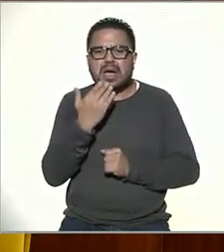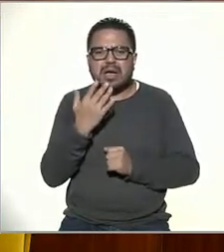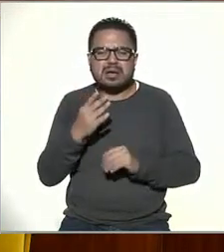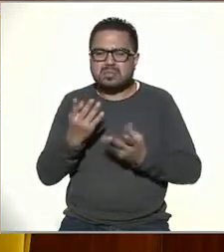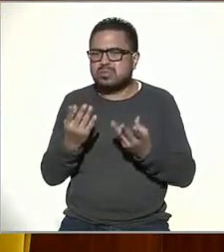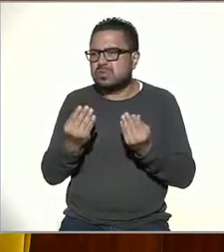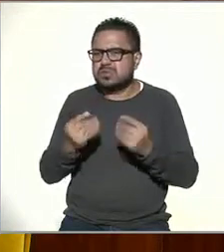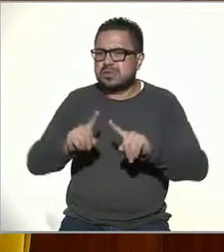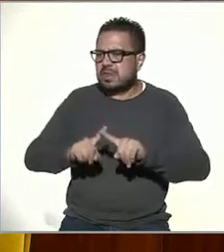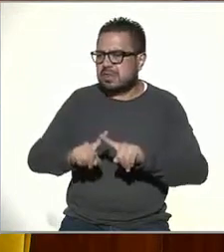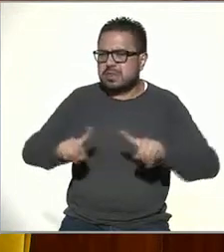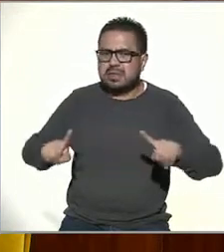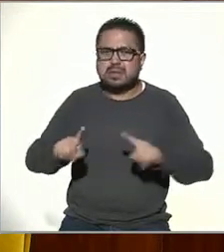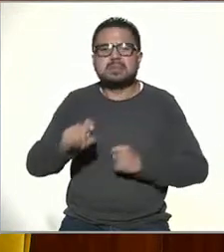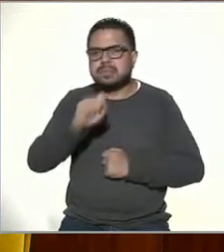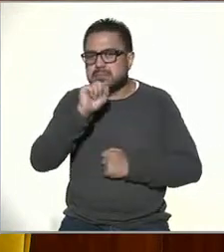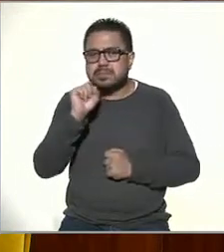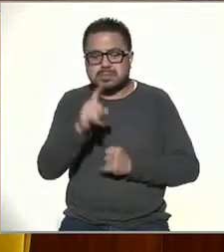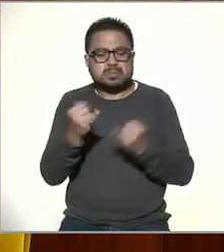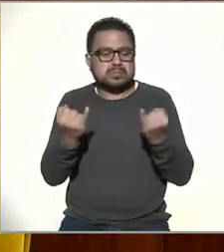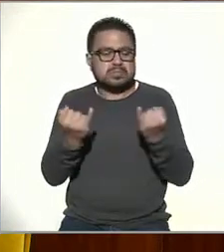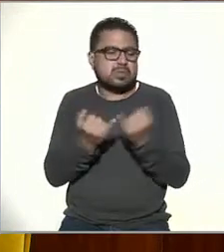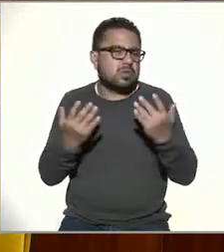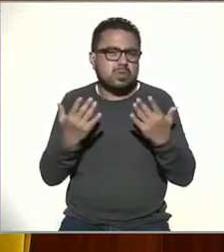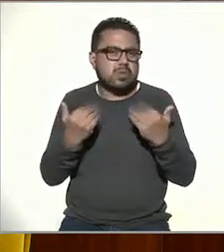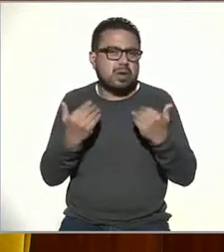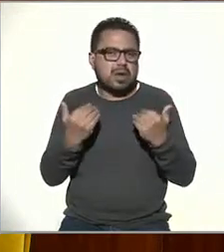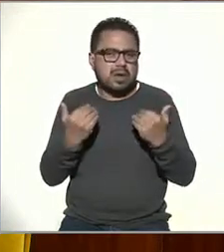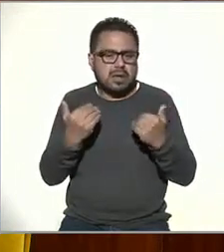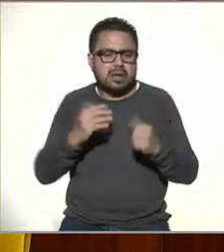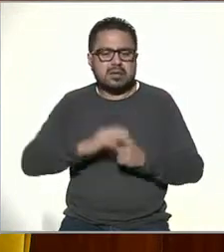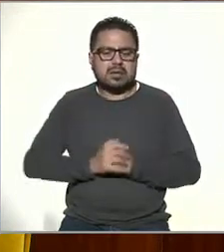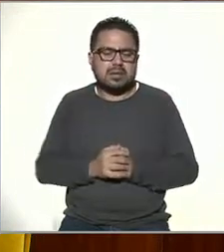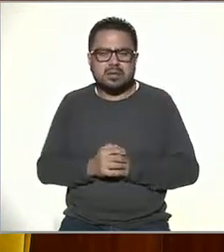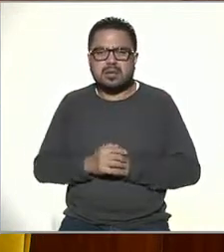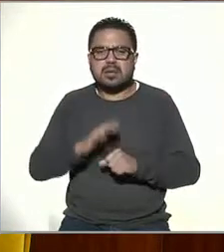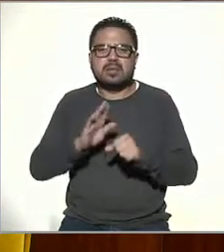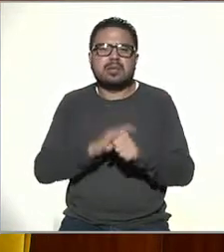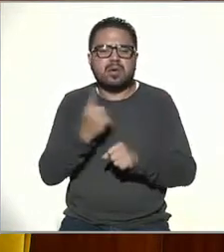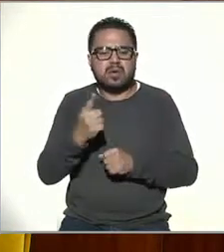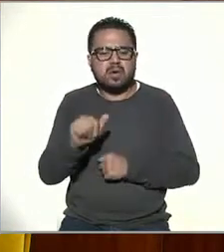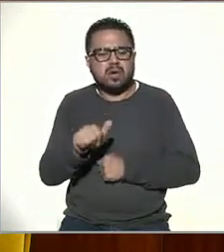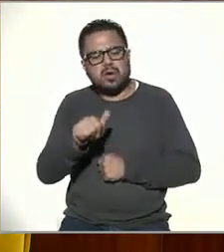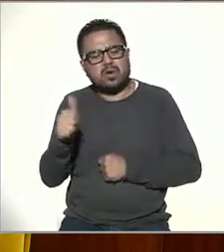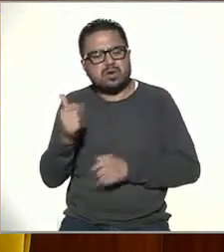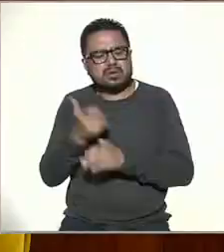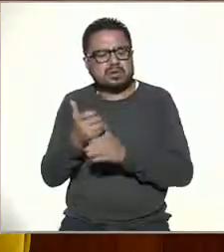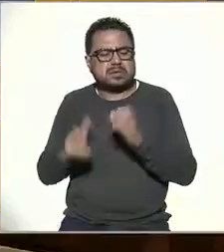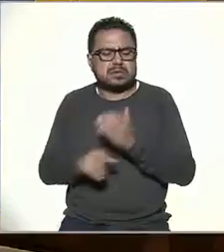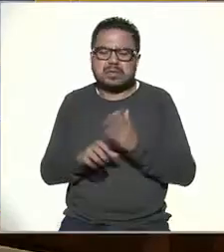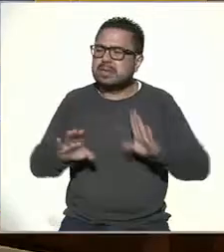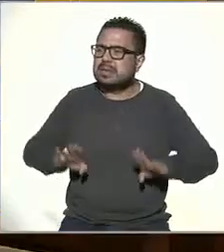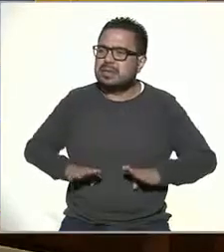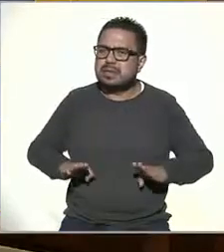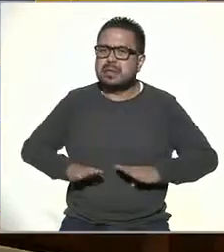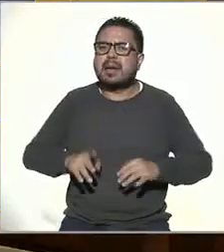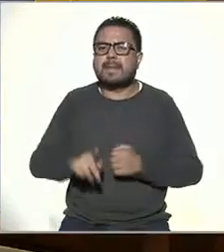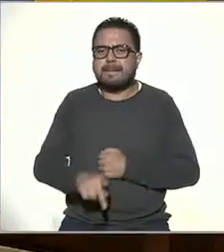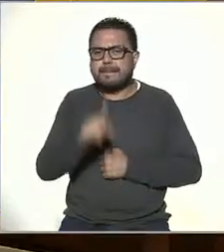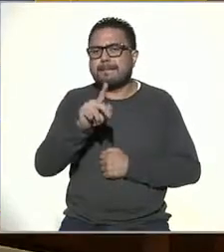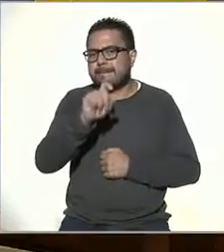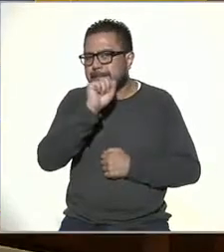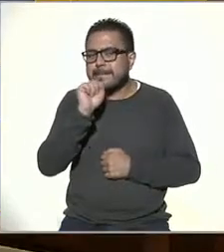diferencia. Tampoco la hay por algunas otras características. Pero también